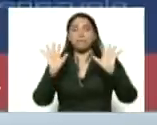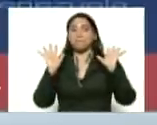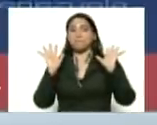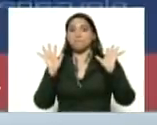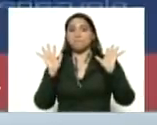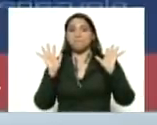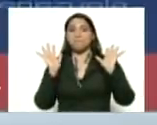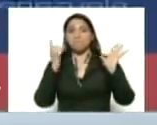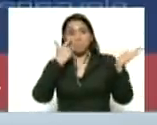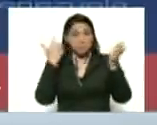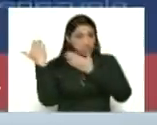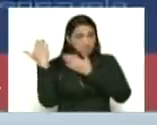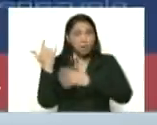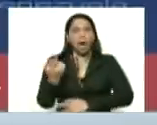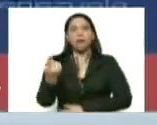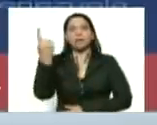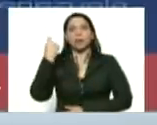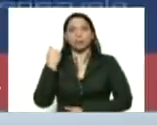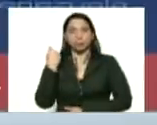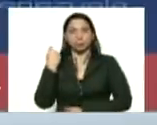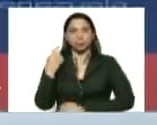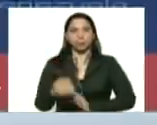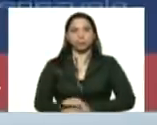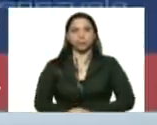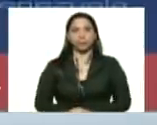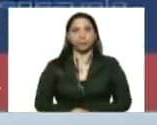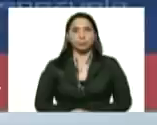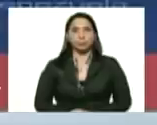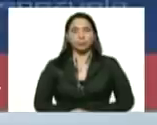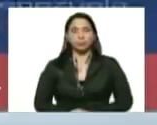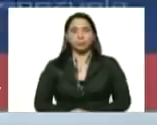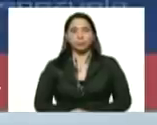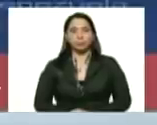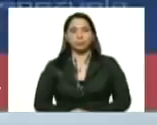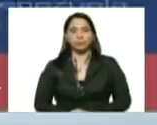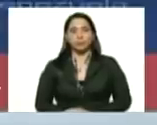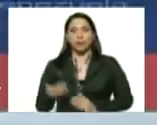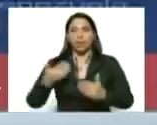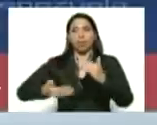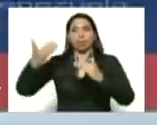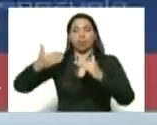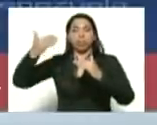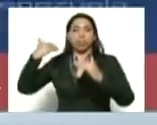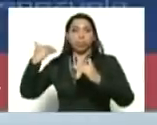Aquí está el reporte de ayer y de antes de ayer.